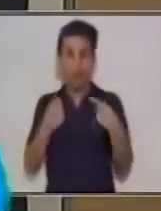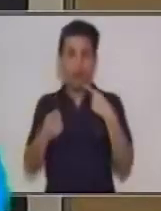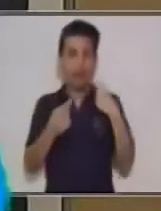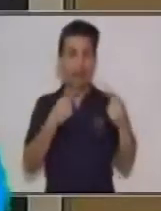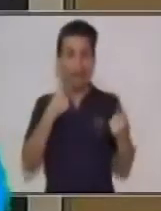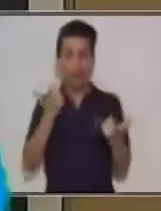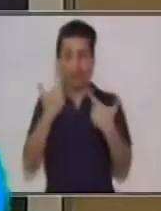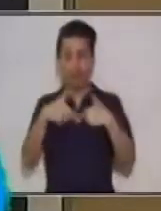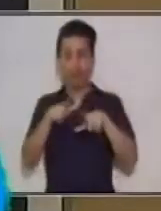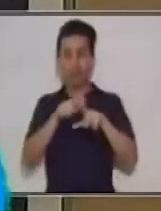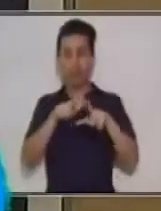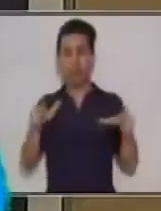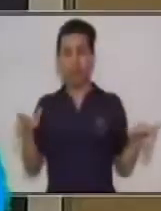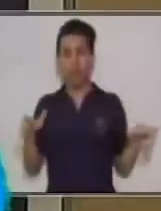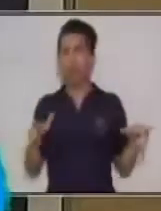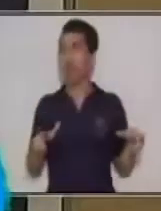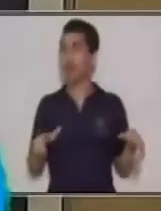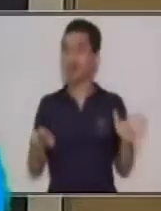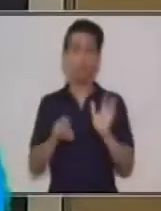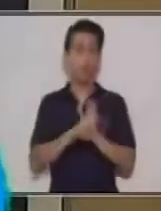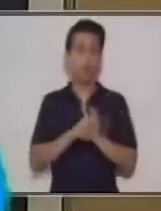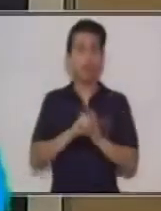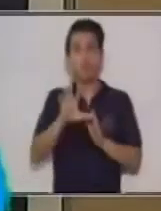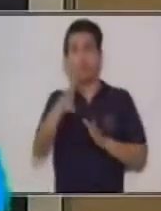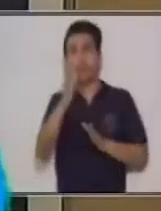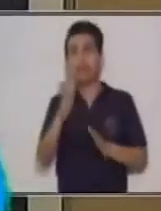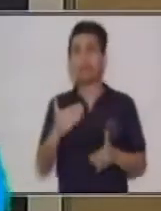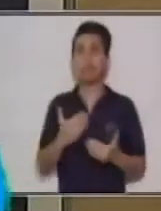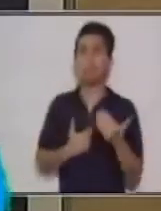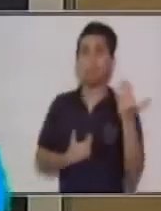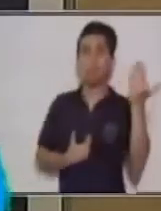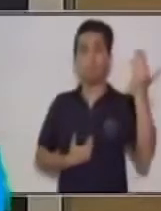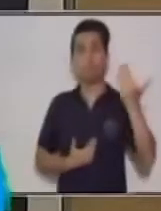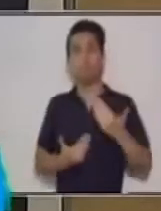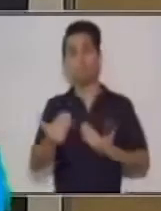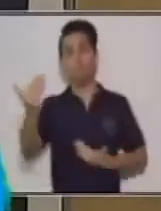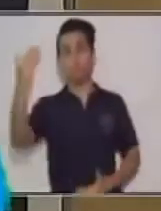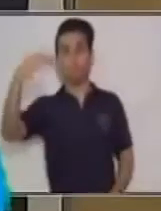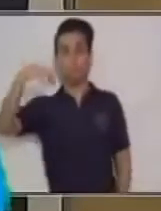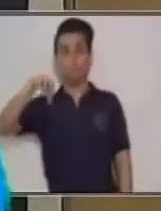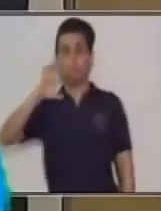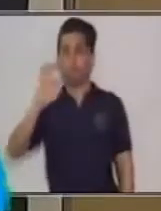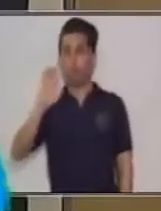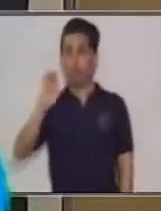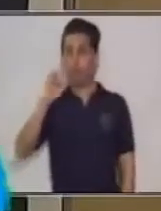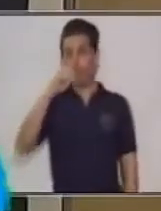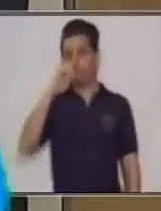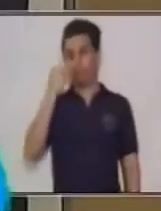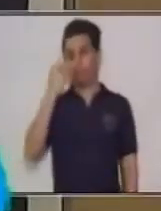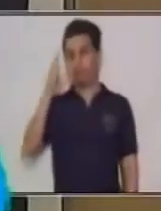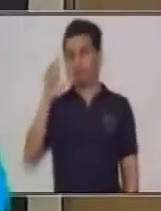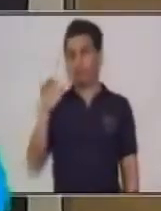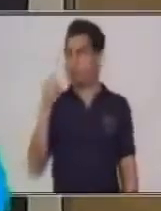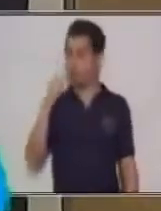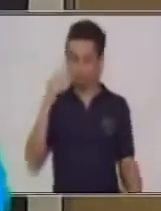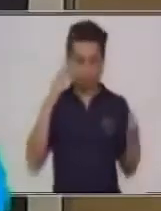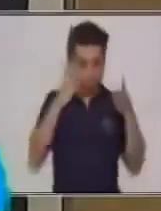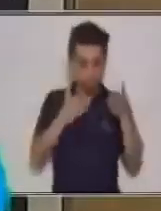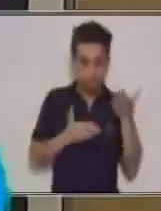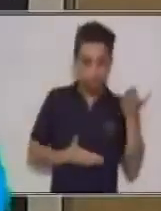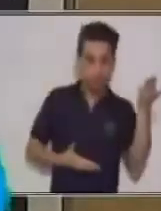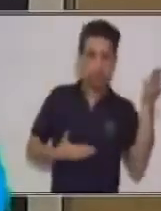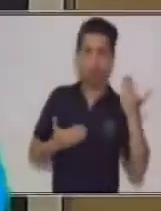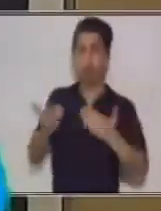lenguaje. Va a ser algo muy parecido a lo poético. Va a ser un discurso muy enfocado en esa función referencial